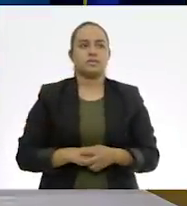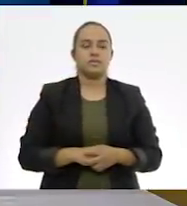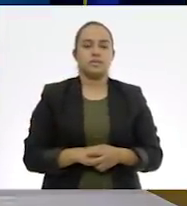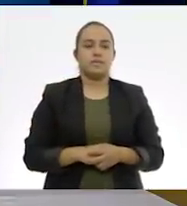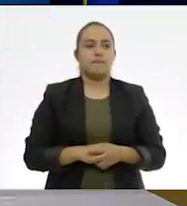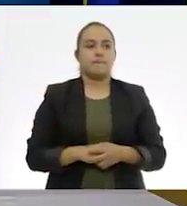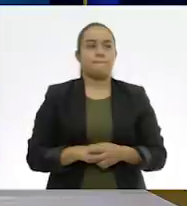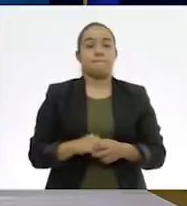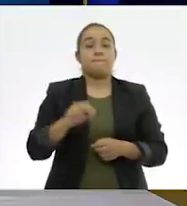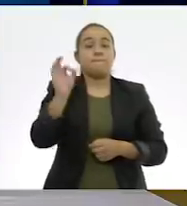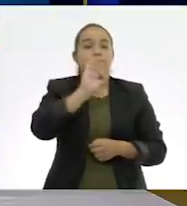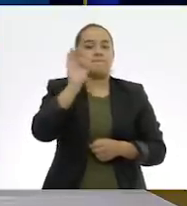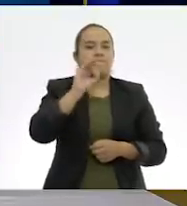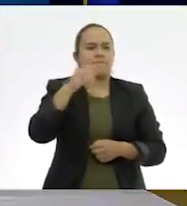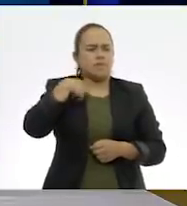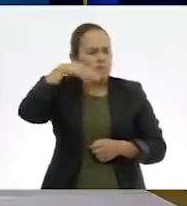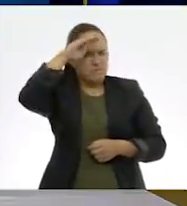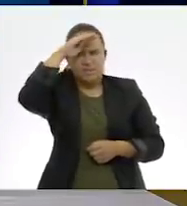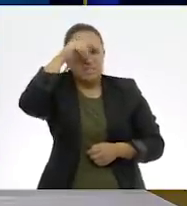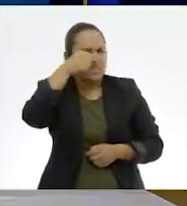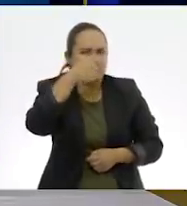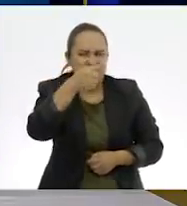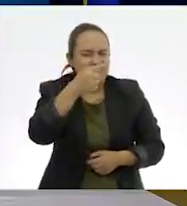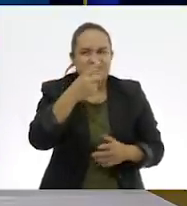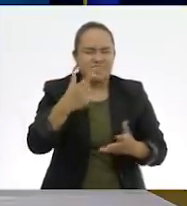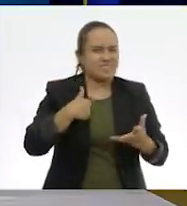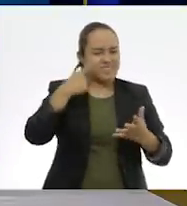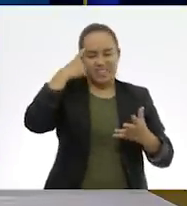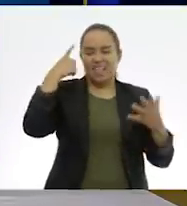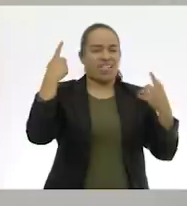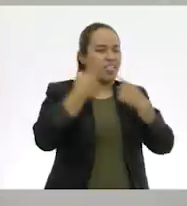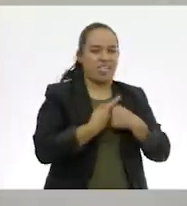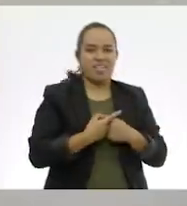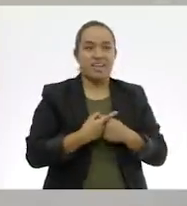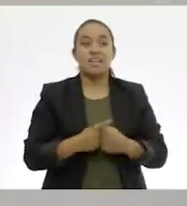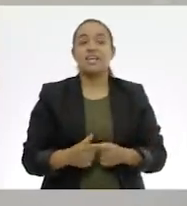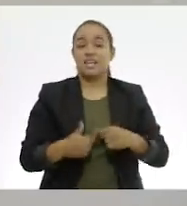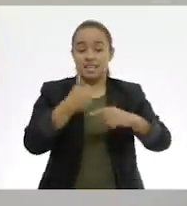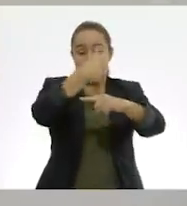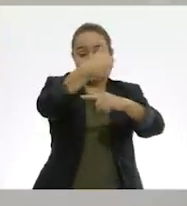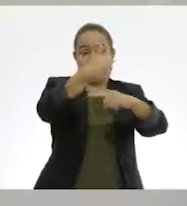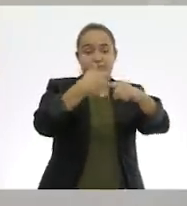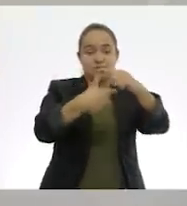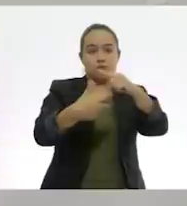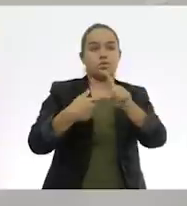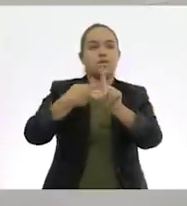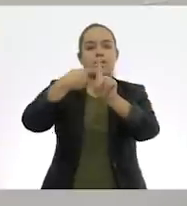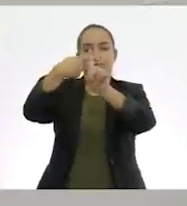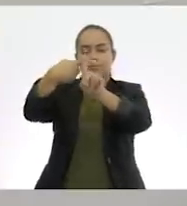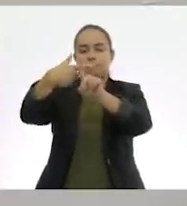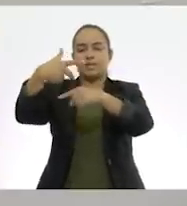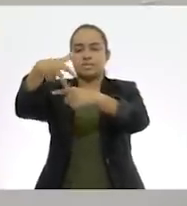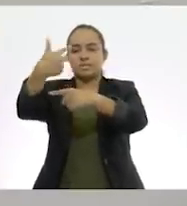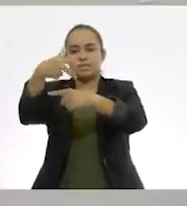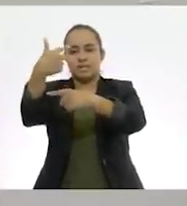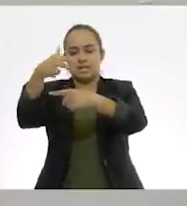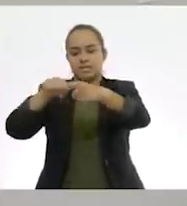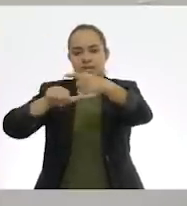si de repente lo pensé en resta y dije, no me dio. seis octavos más trece